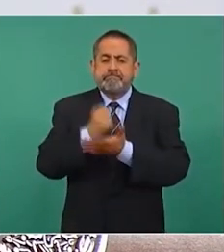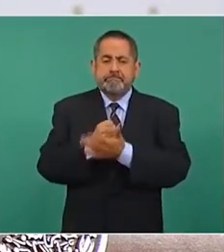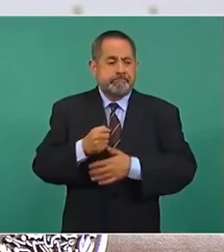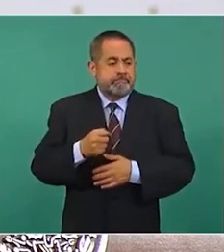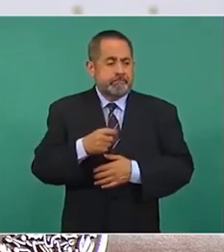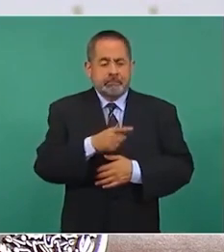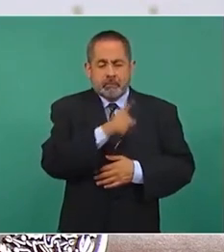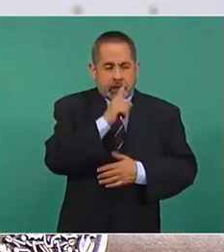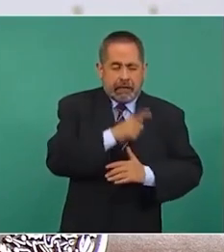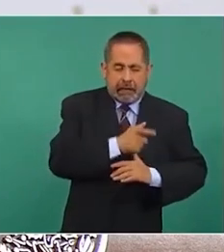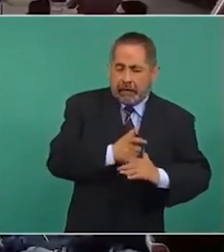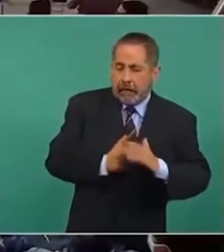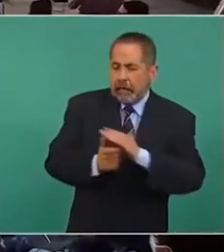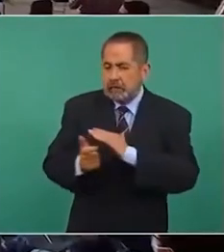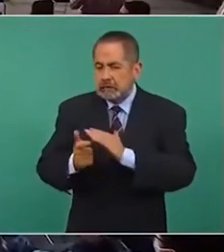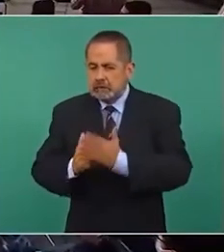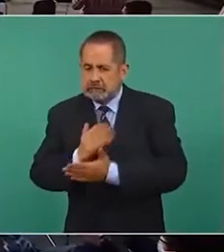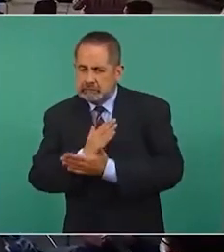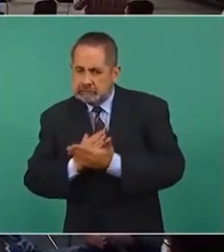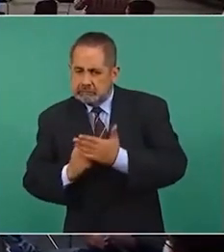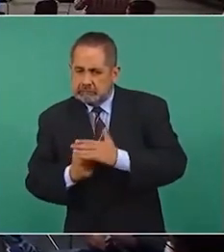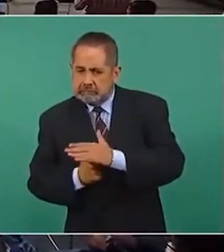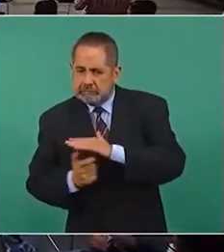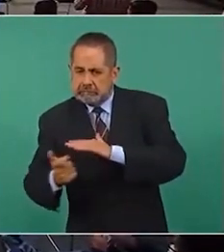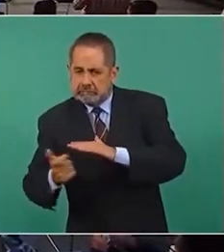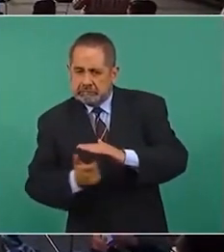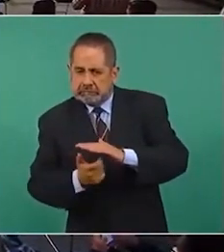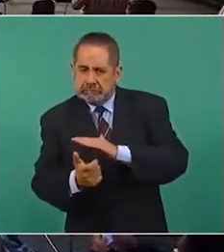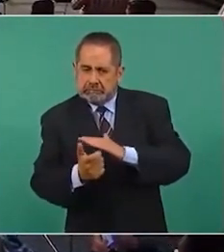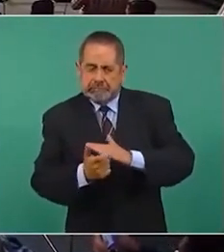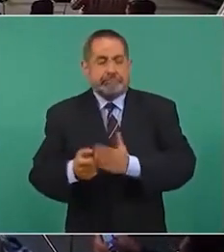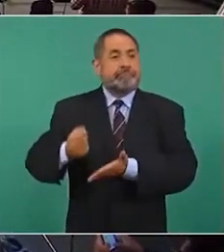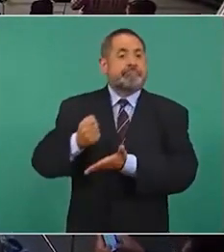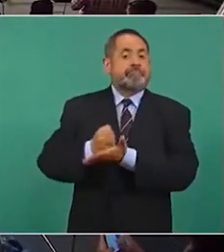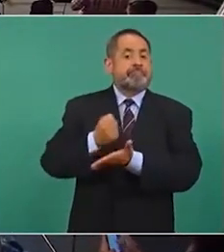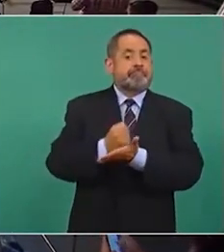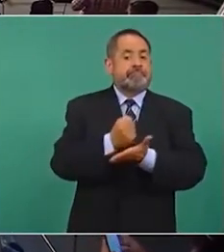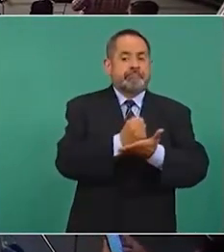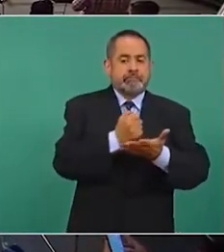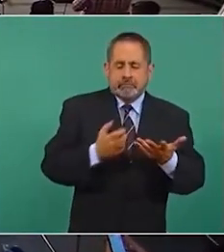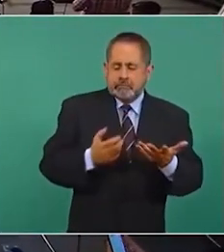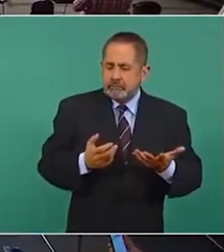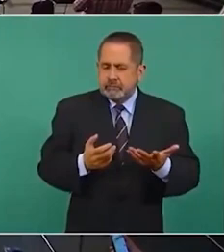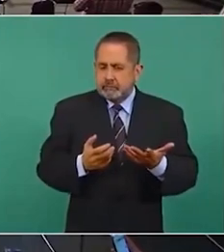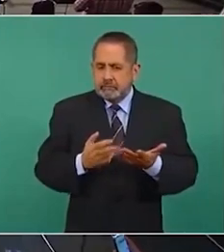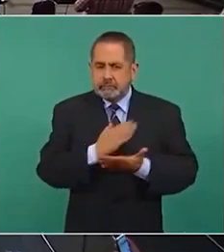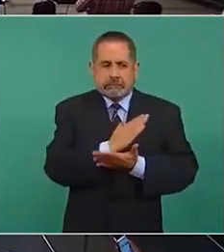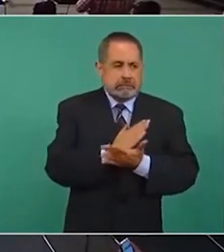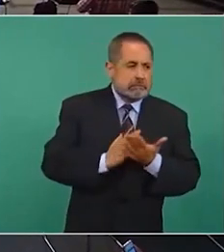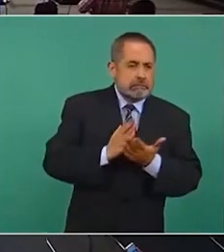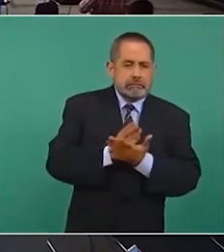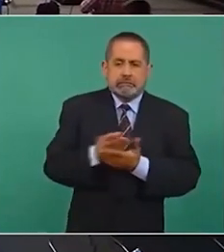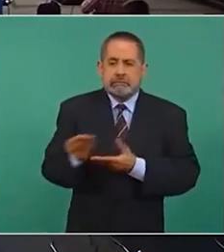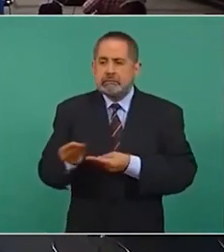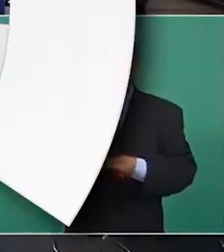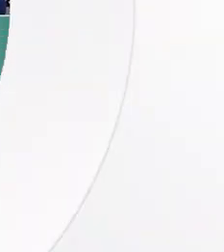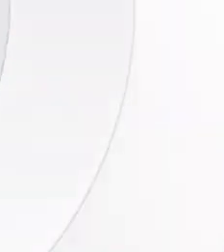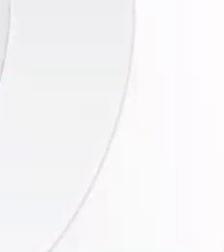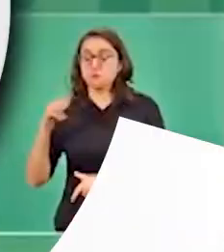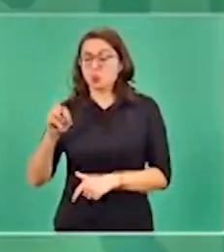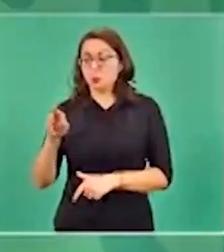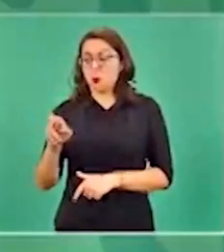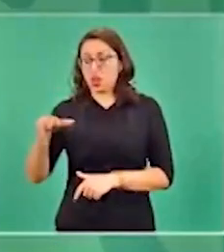con sobornos, con moches, que se repartieron a los legisladores,